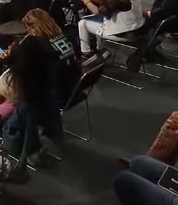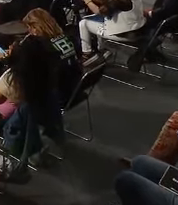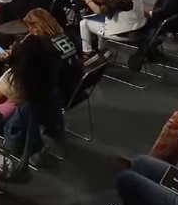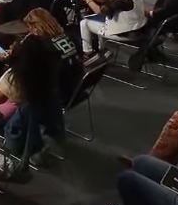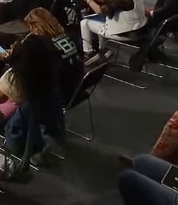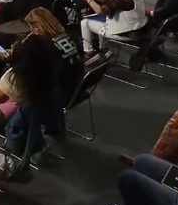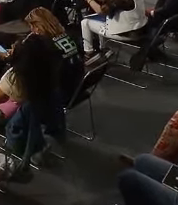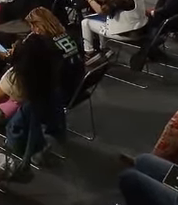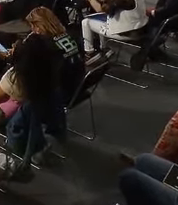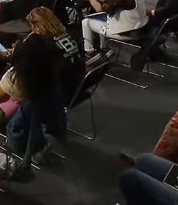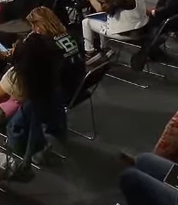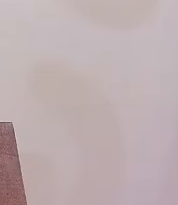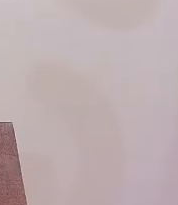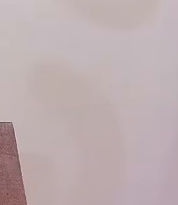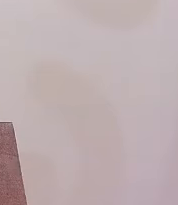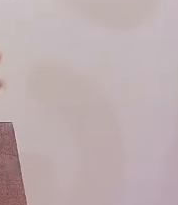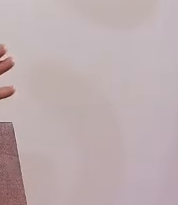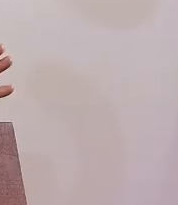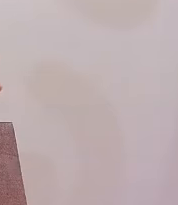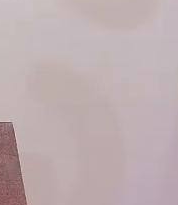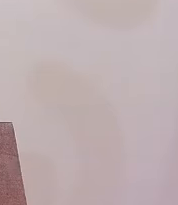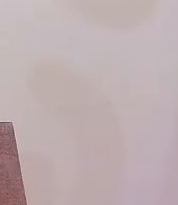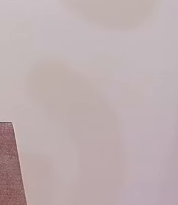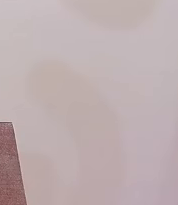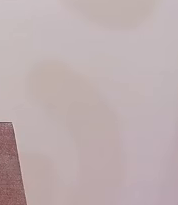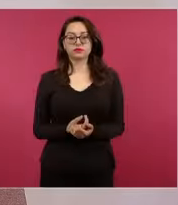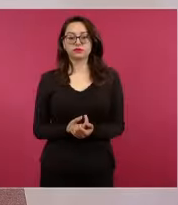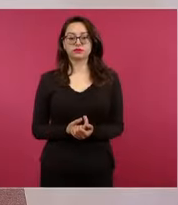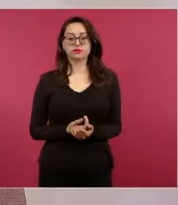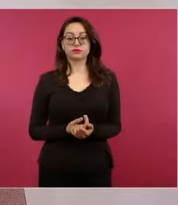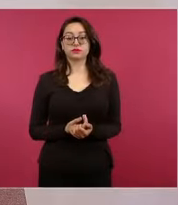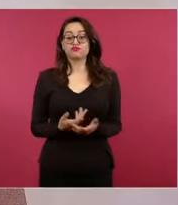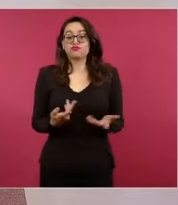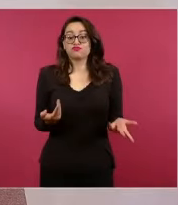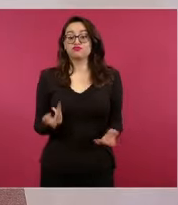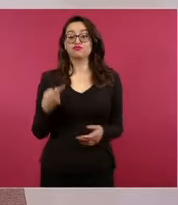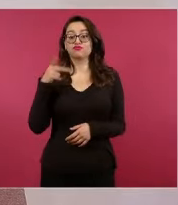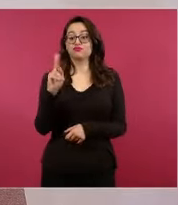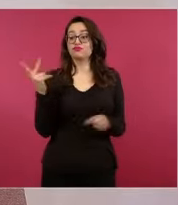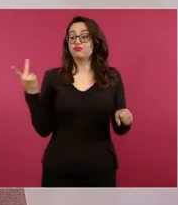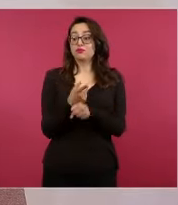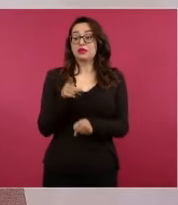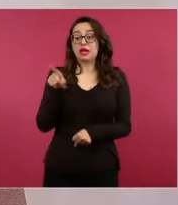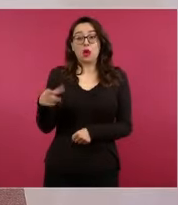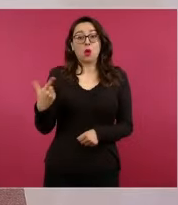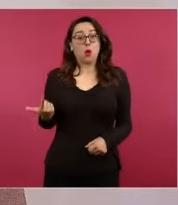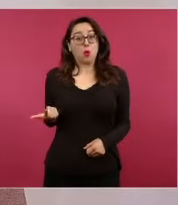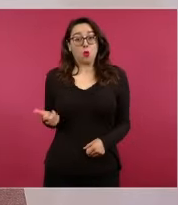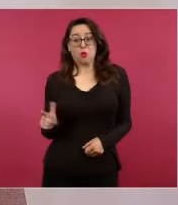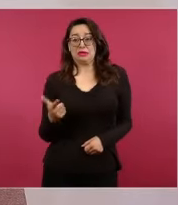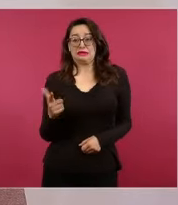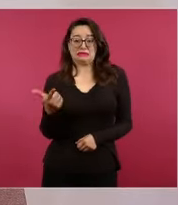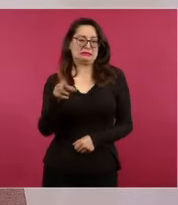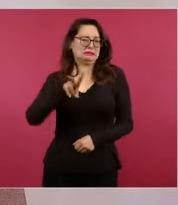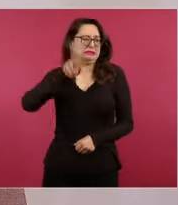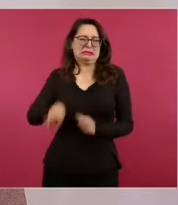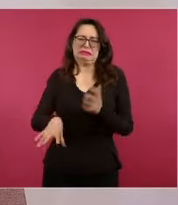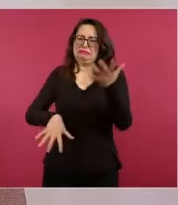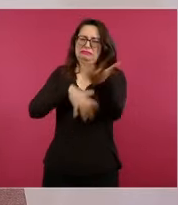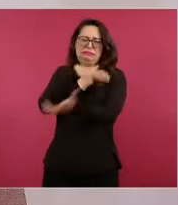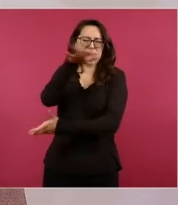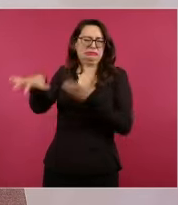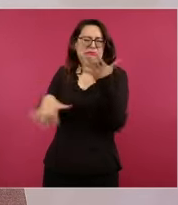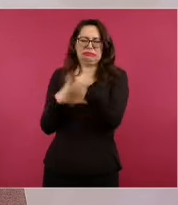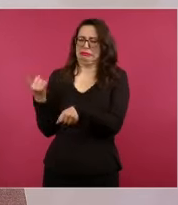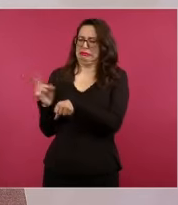manipulación guardan silencio, silencio cómplice.